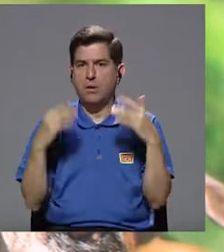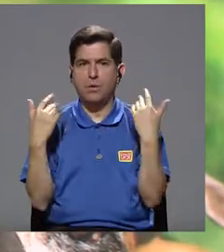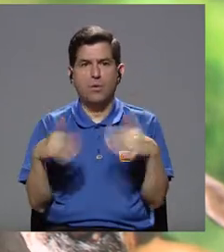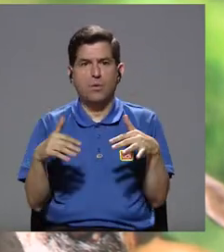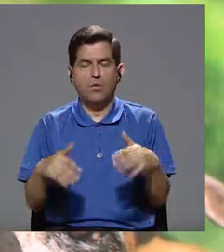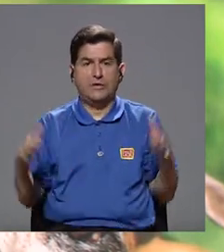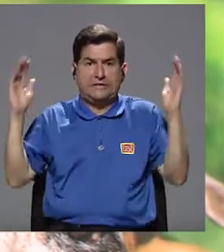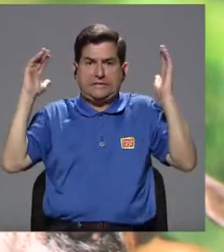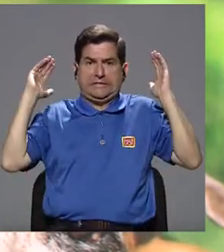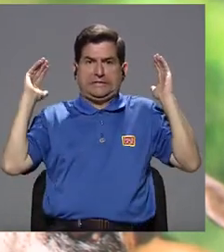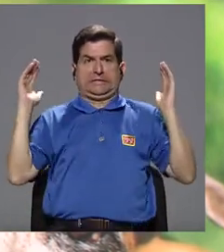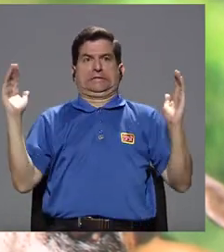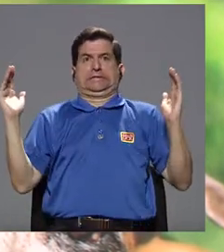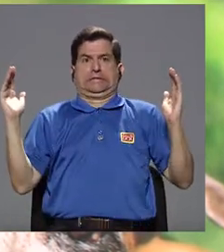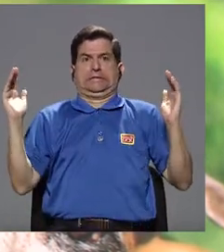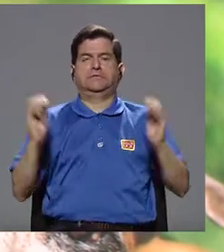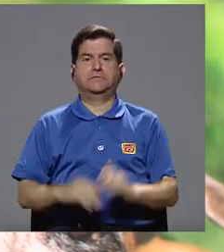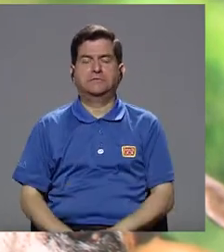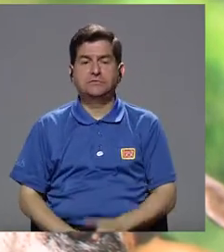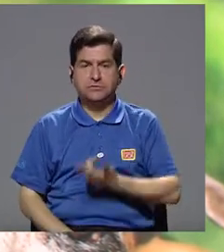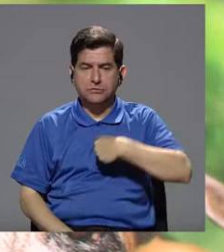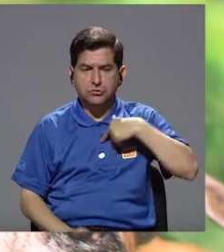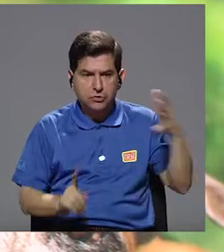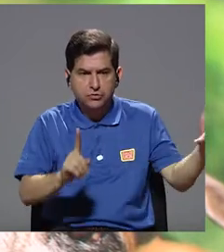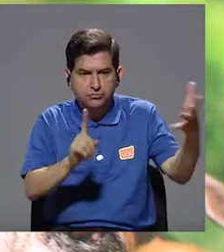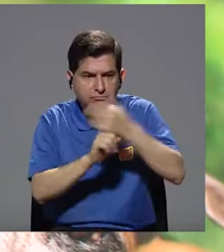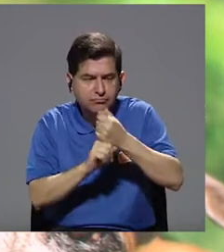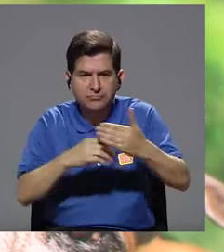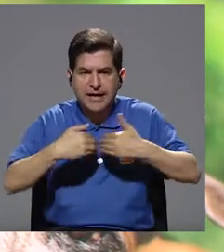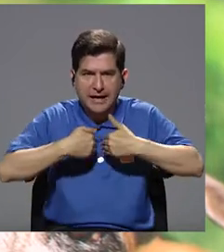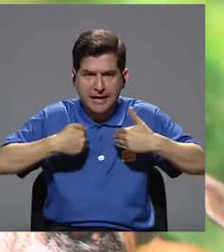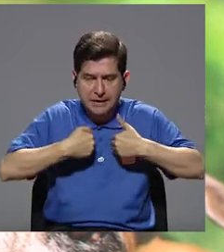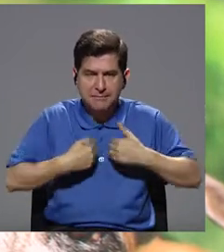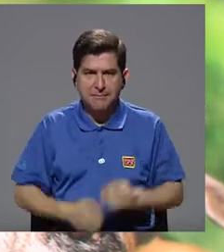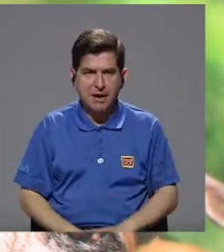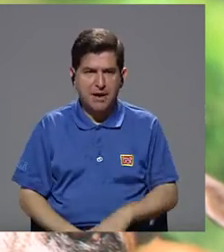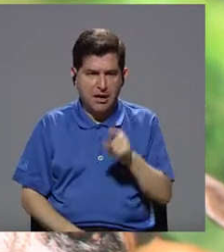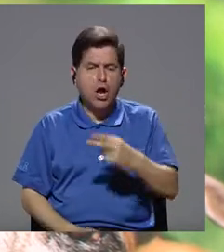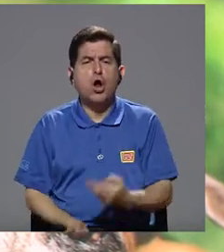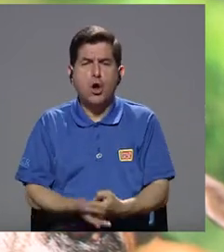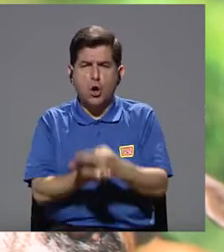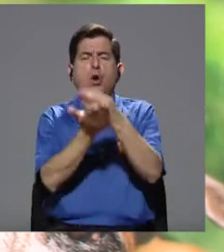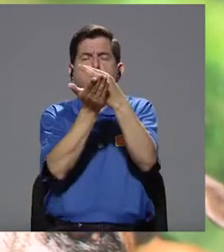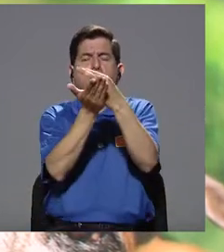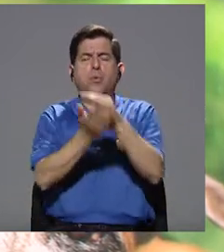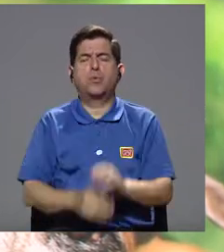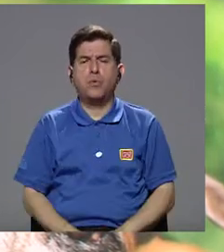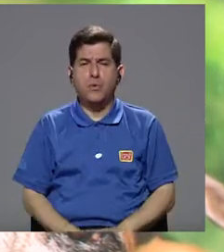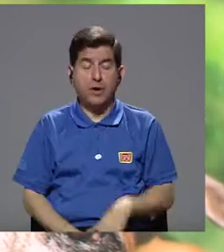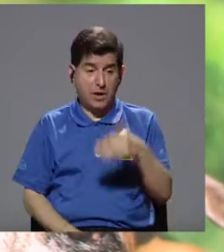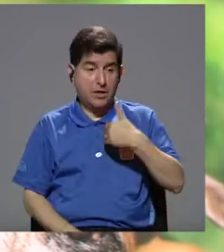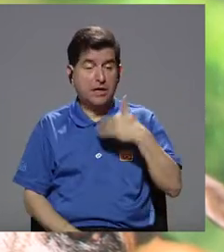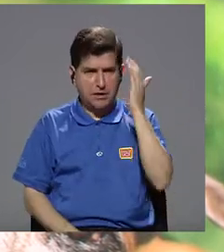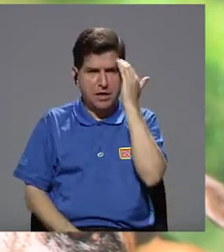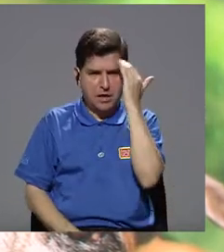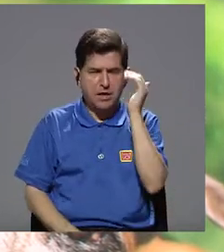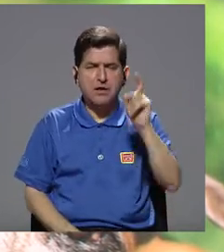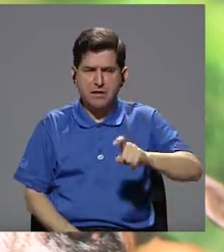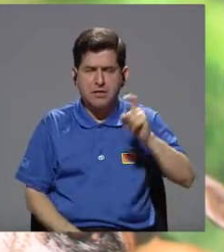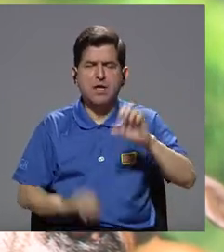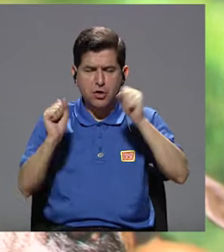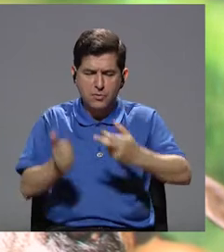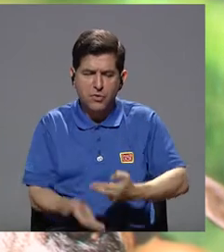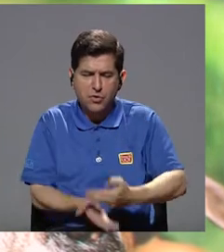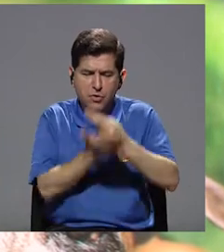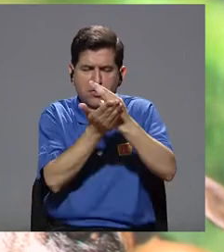pues, una máquina, bueno, era inmenso, no te puedo decir. Hicimos el decomiso del animal, el animal se rehabilitó. American Stafford, pues, tiene